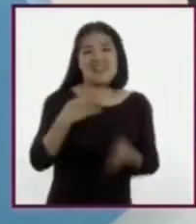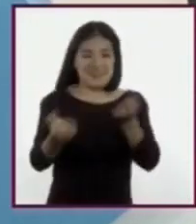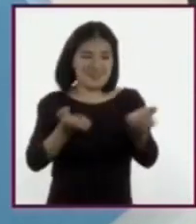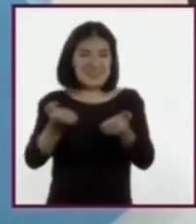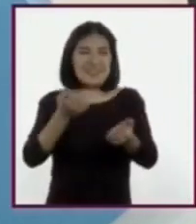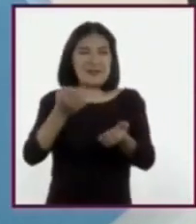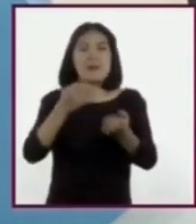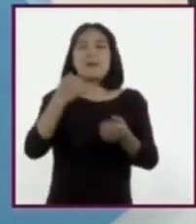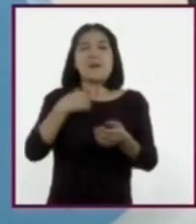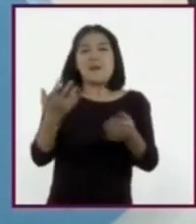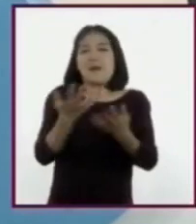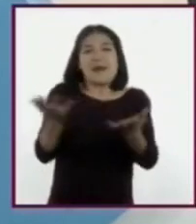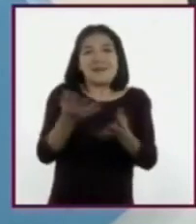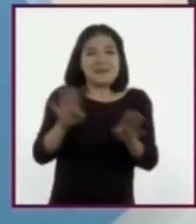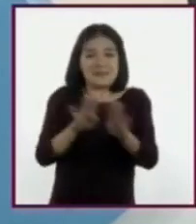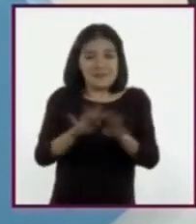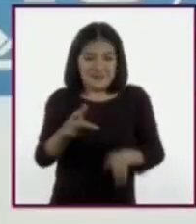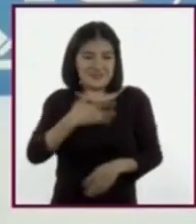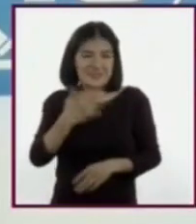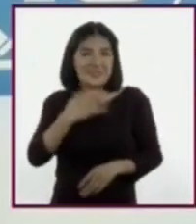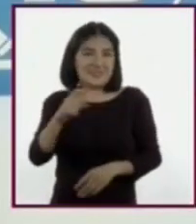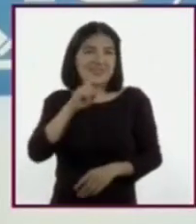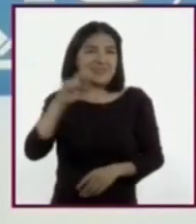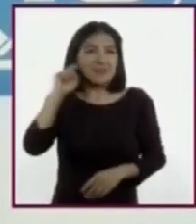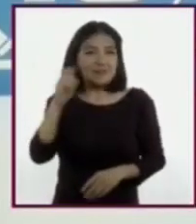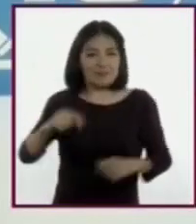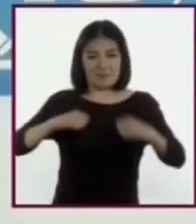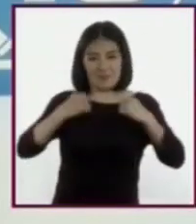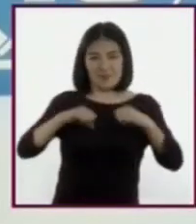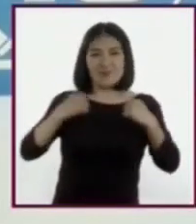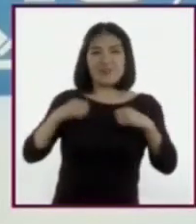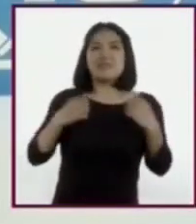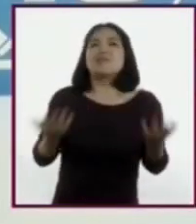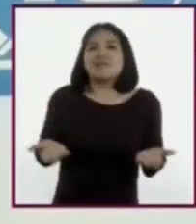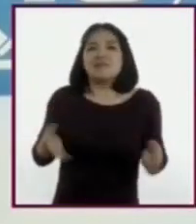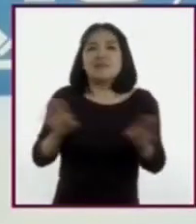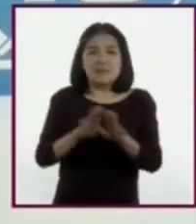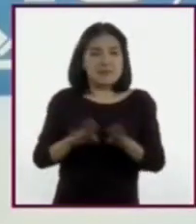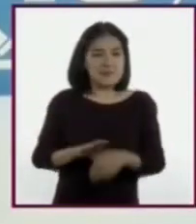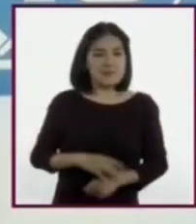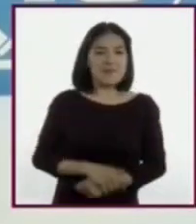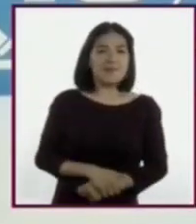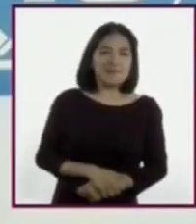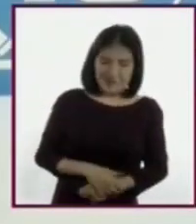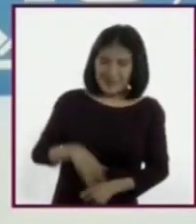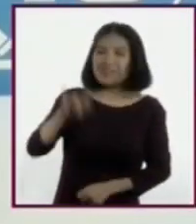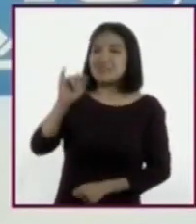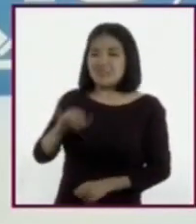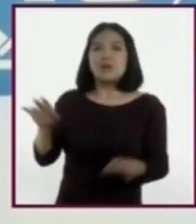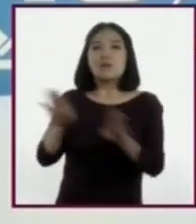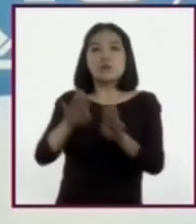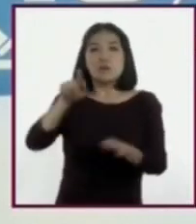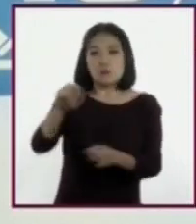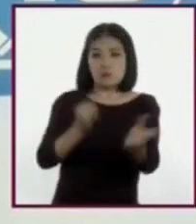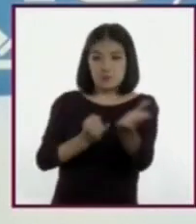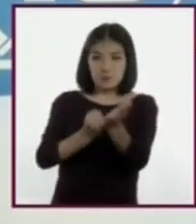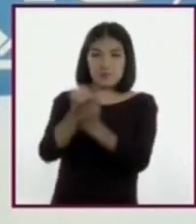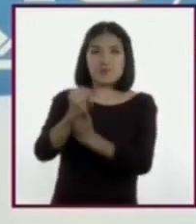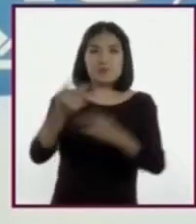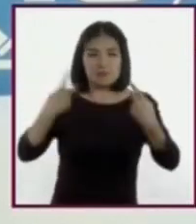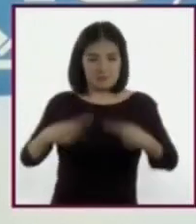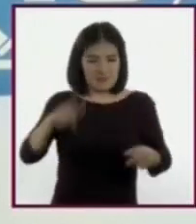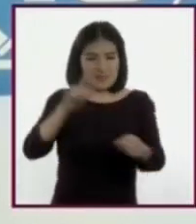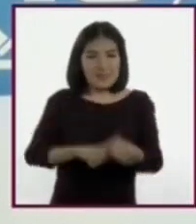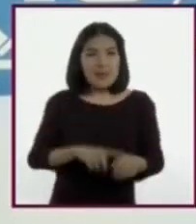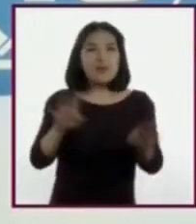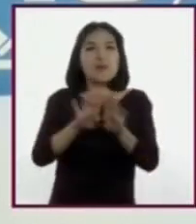y futura de las y los adolescentes? Por supuesto. Una decisión siempre es personal. Tener una